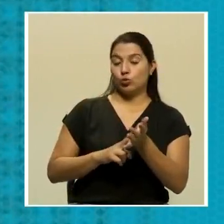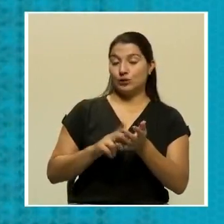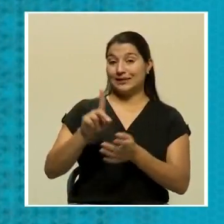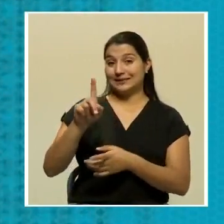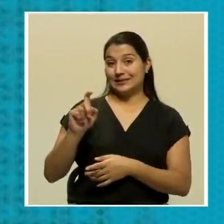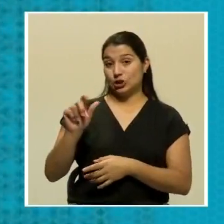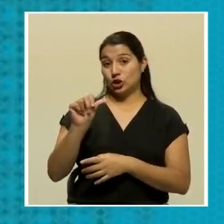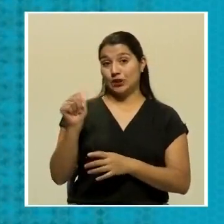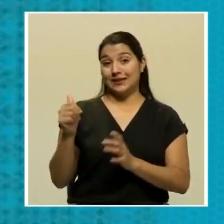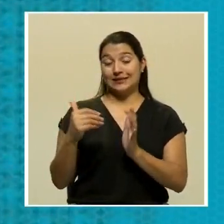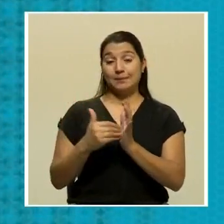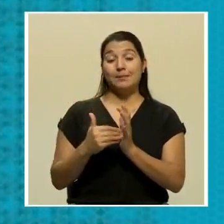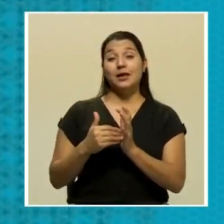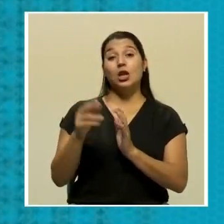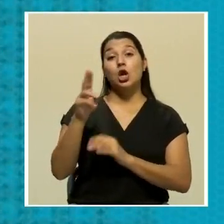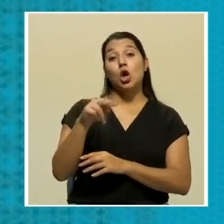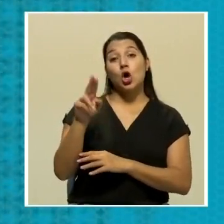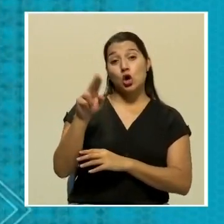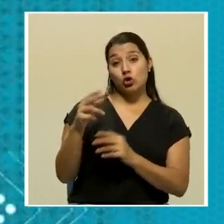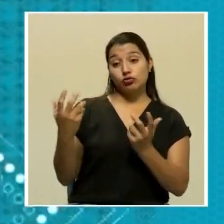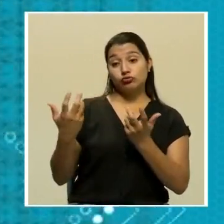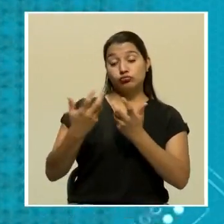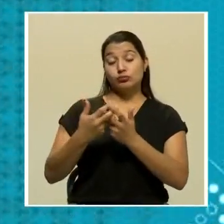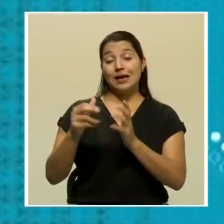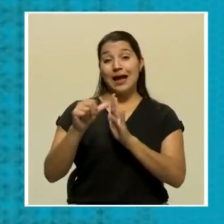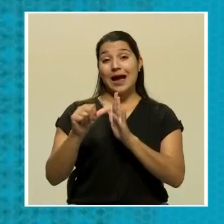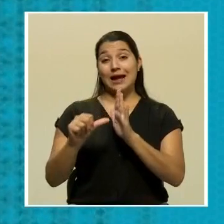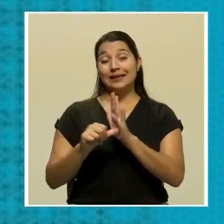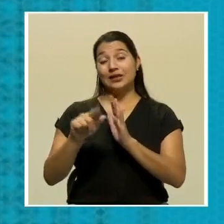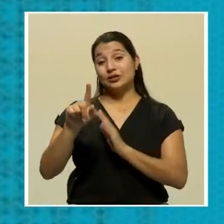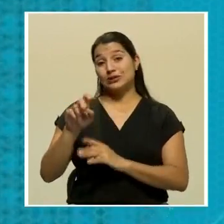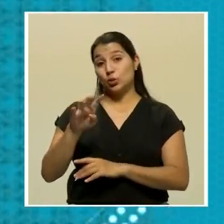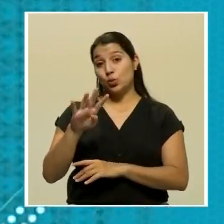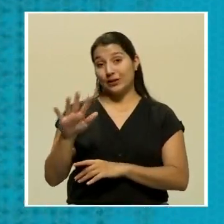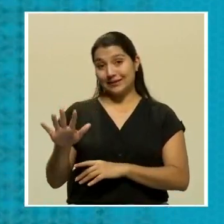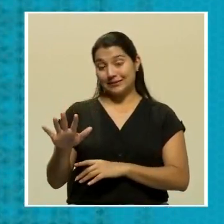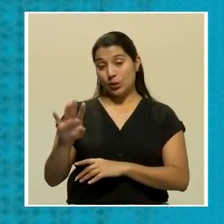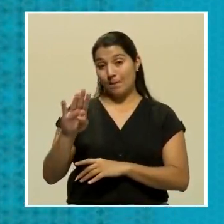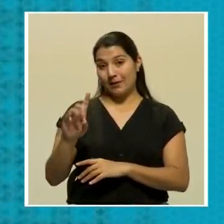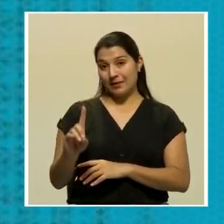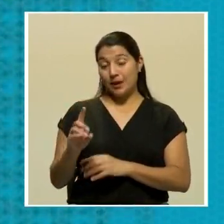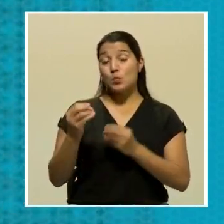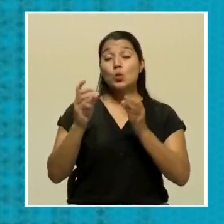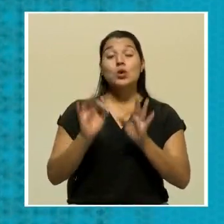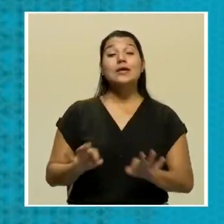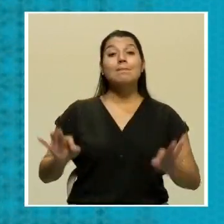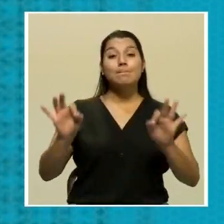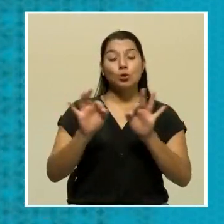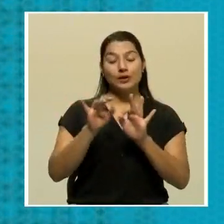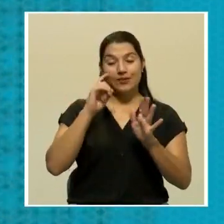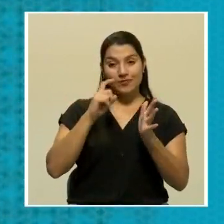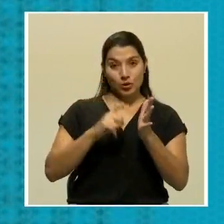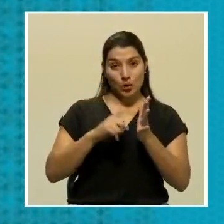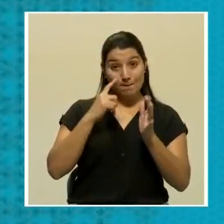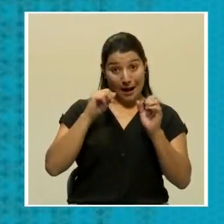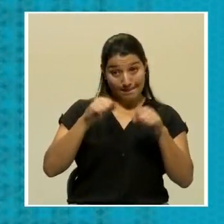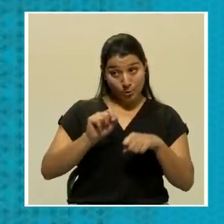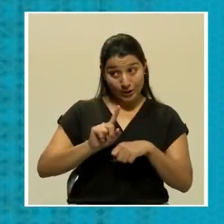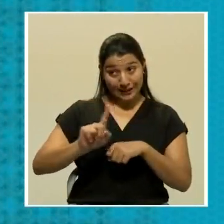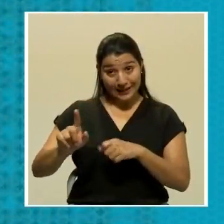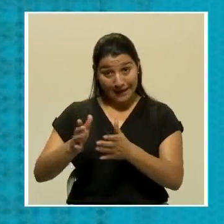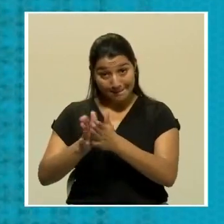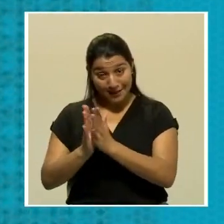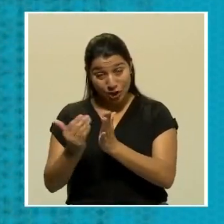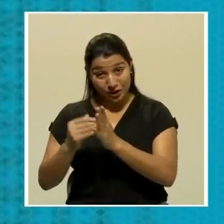mil colones de acuerdo al artículo 145 D.D. Es importante rescatar que para recuperar esas placas debe